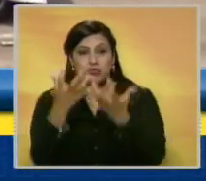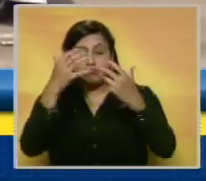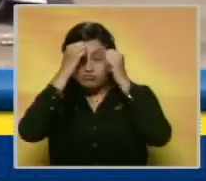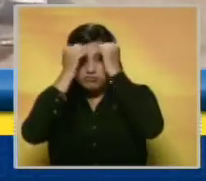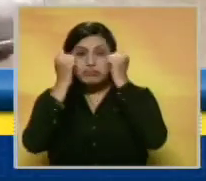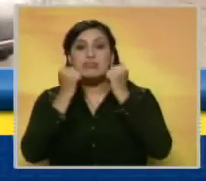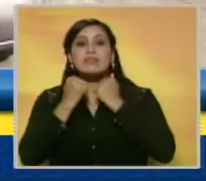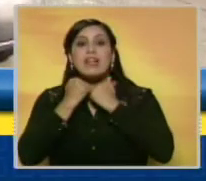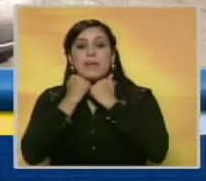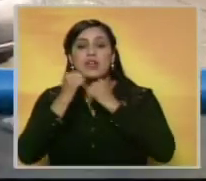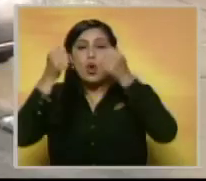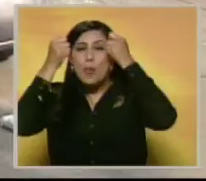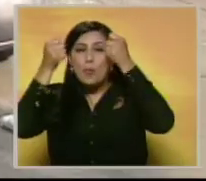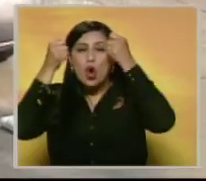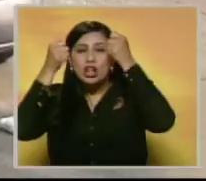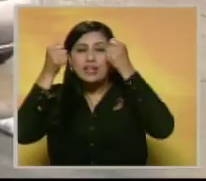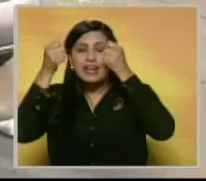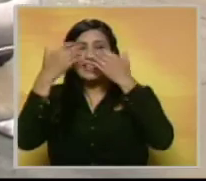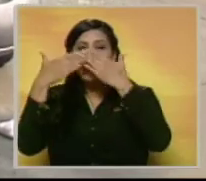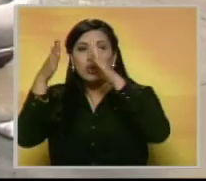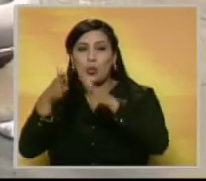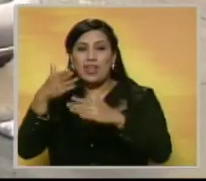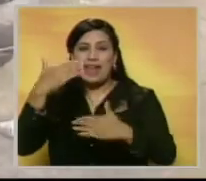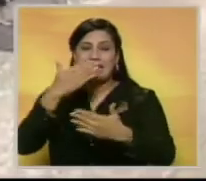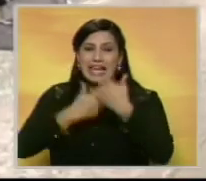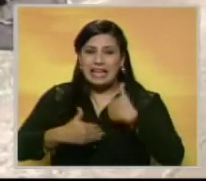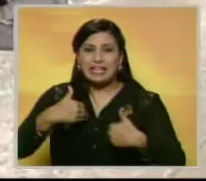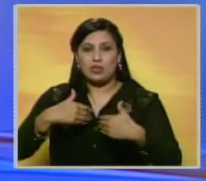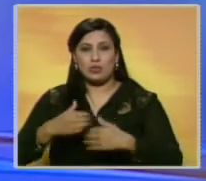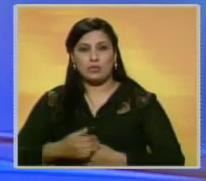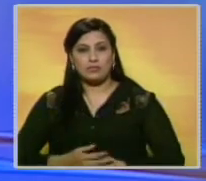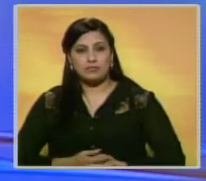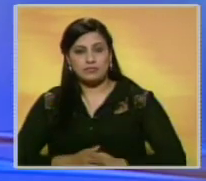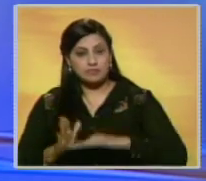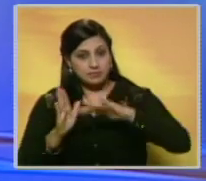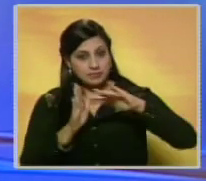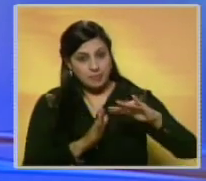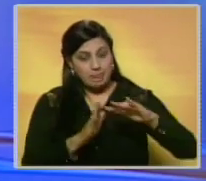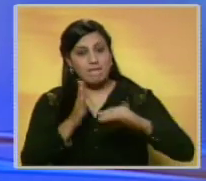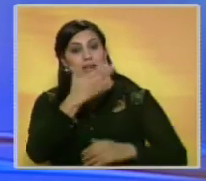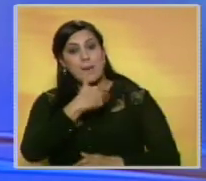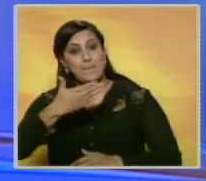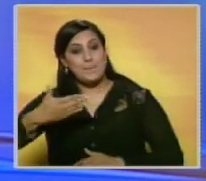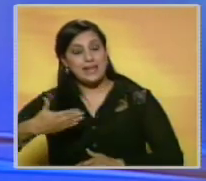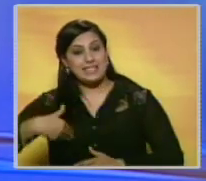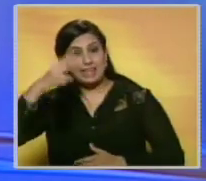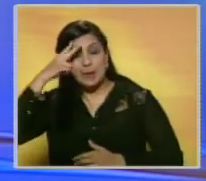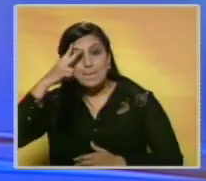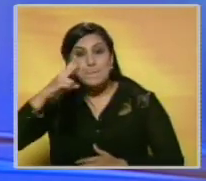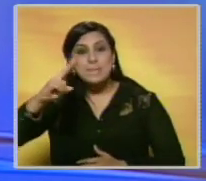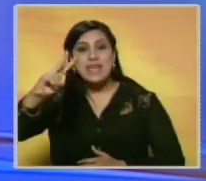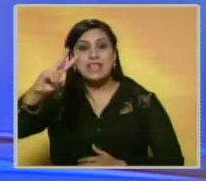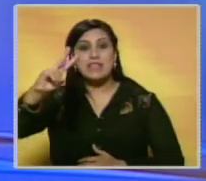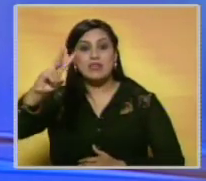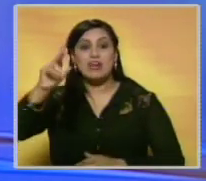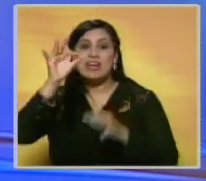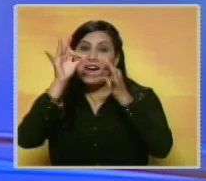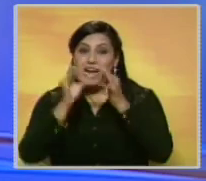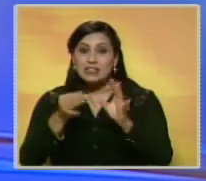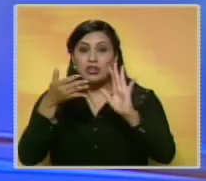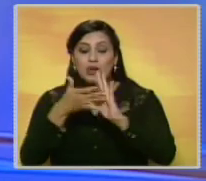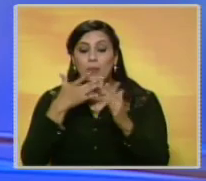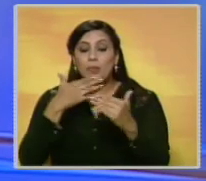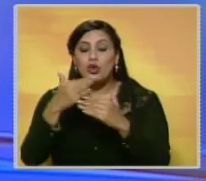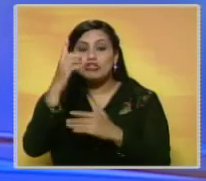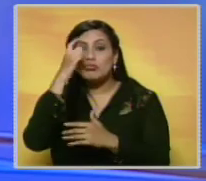encapuchados que protestaban por el estudiante herido de bala. El presidente de México, Enrique Peña Nieto, aseguró que